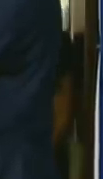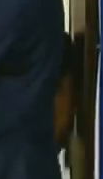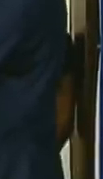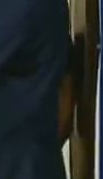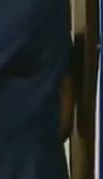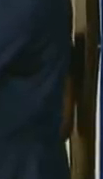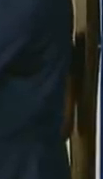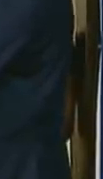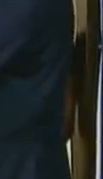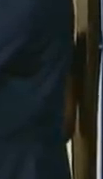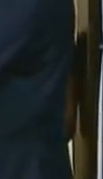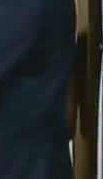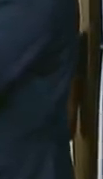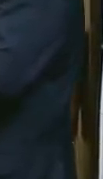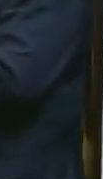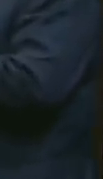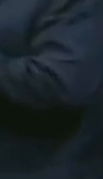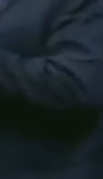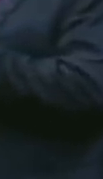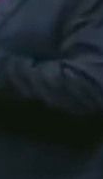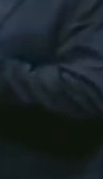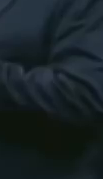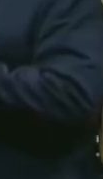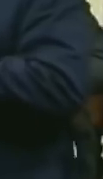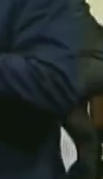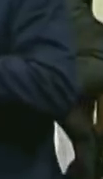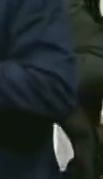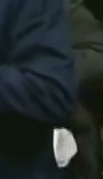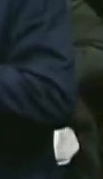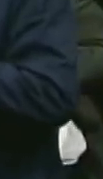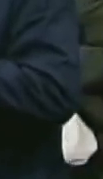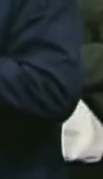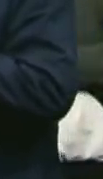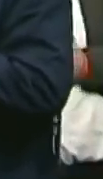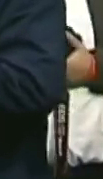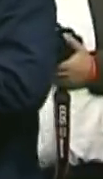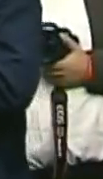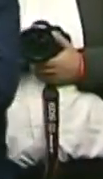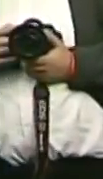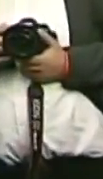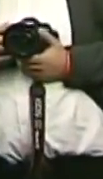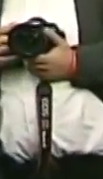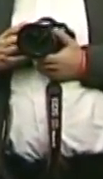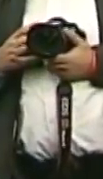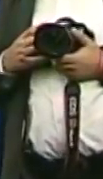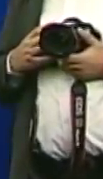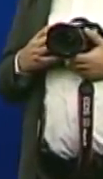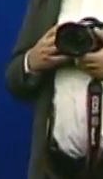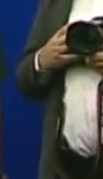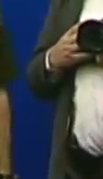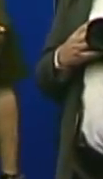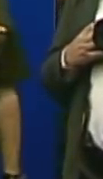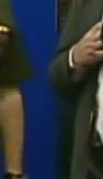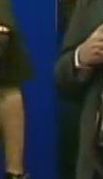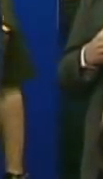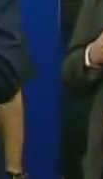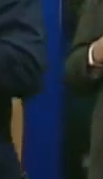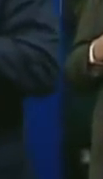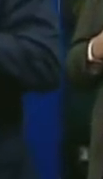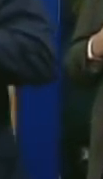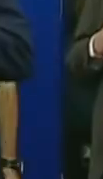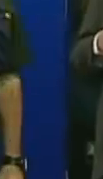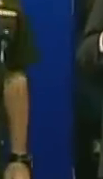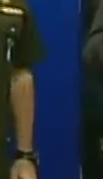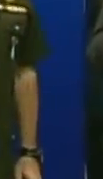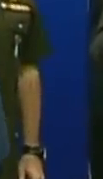Consejo Federal de Gobierno. Es importante resaltar el esfuerzo del gobierno bolivariano en la garantía de los derechos